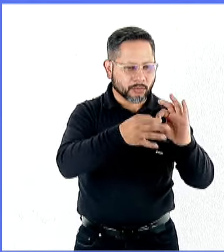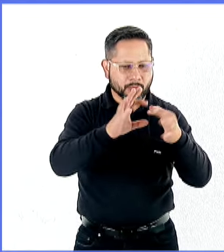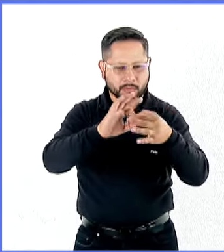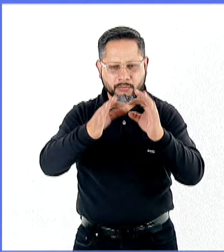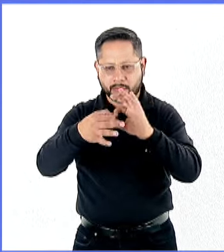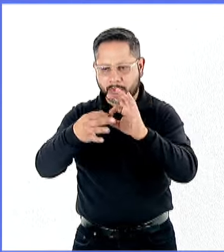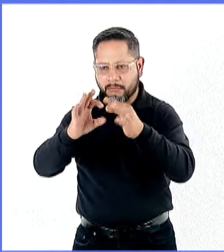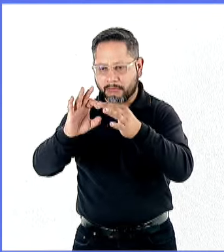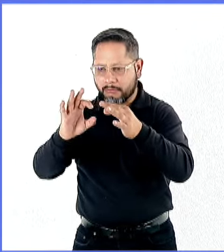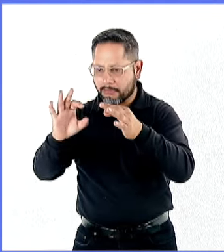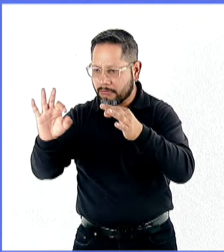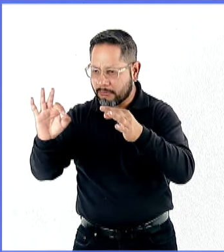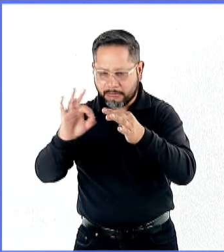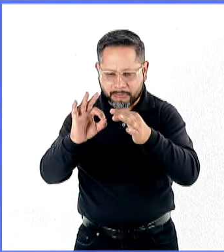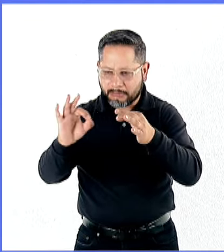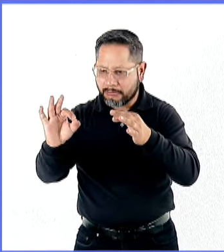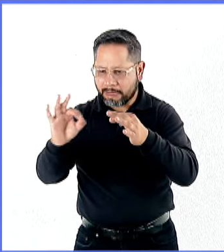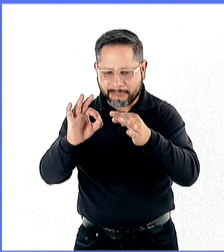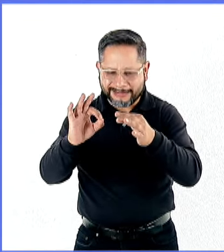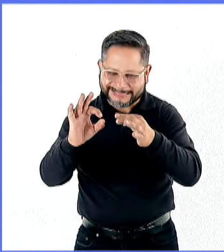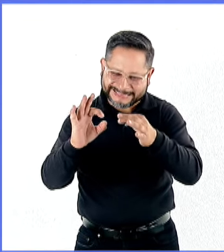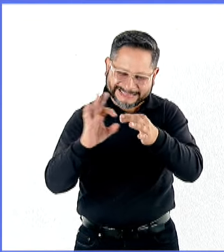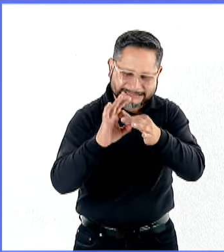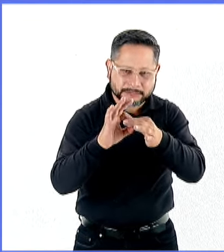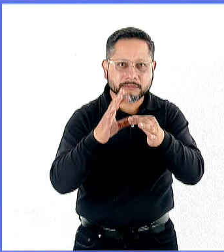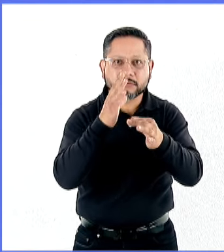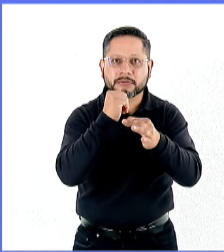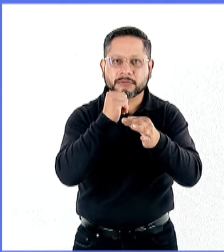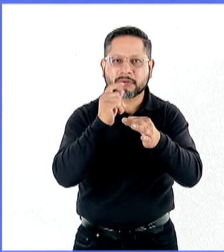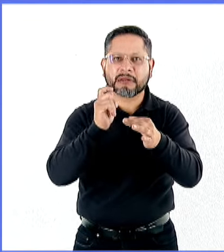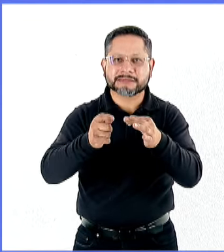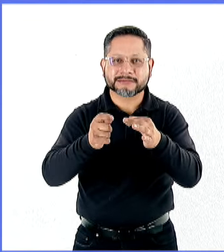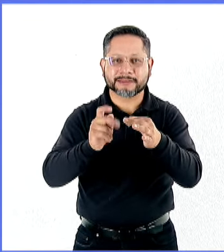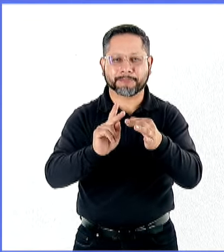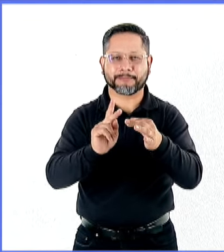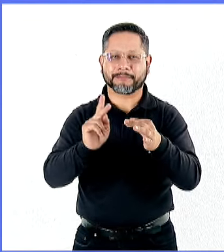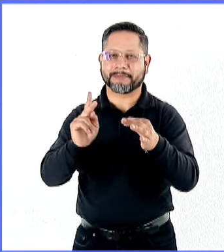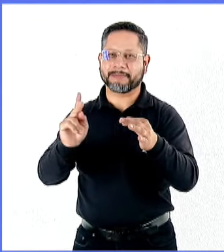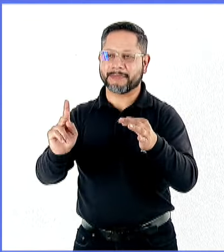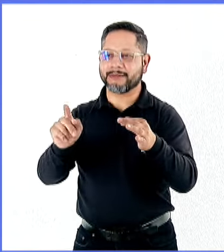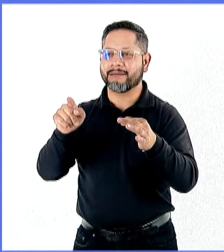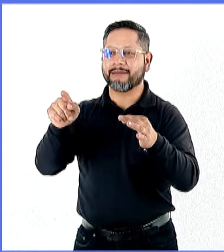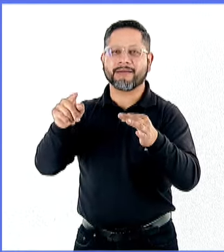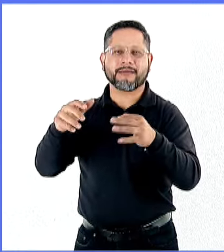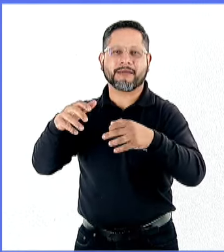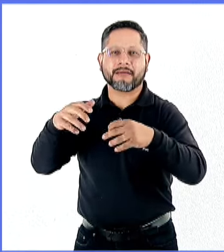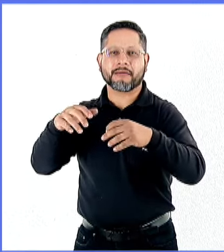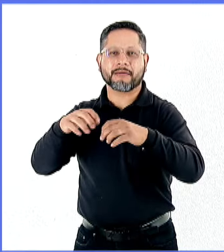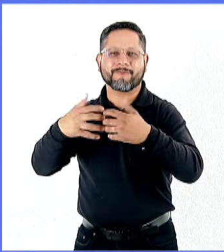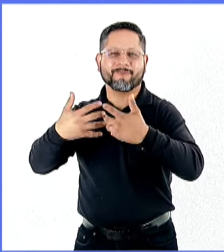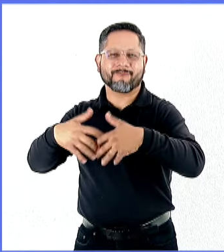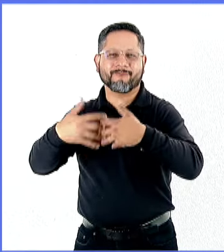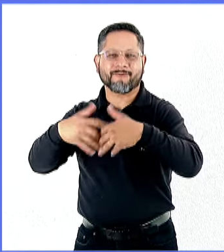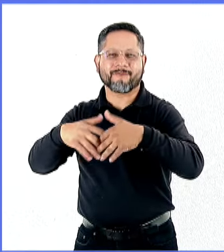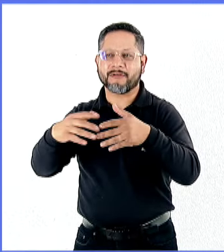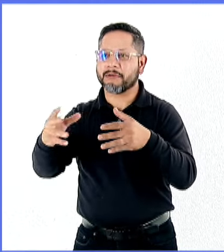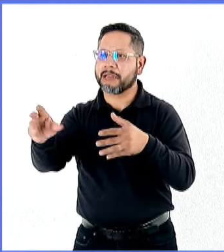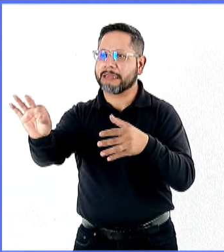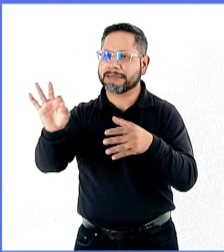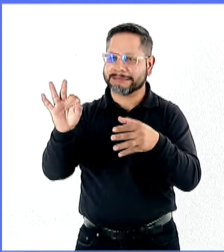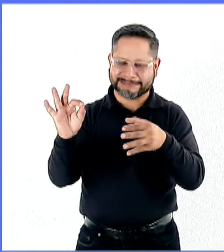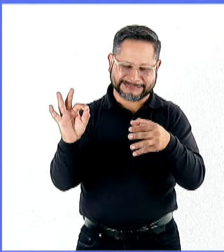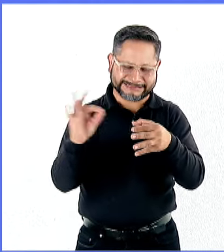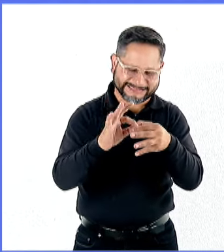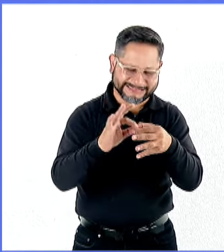aquellos componentes que eran necesarios para hacerlo, pues simplemente la cadena se fragmentaba, se rompía y ya no